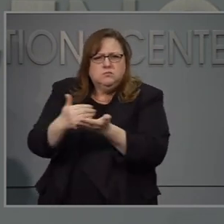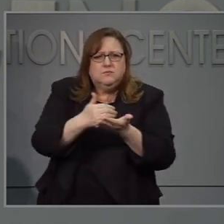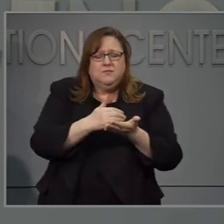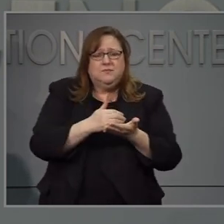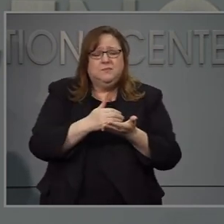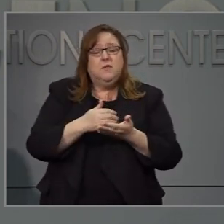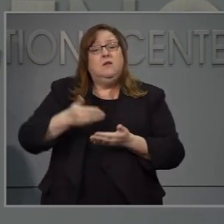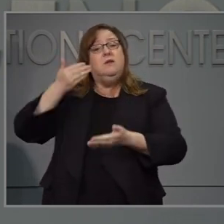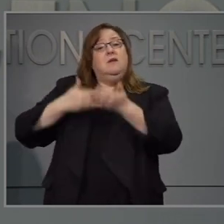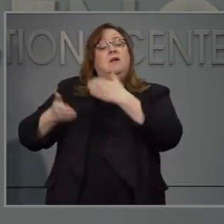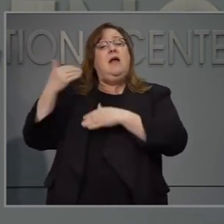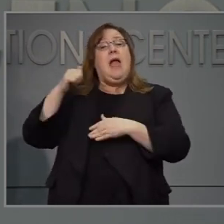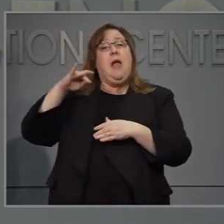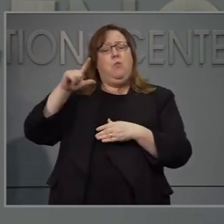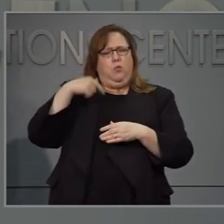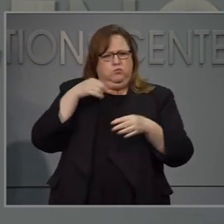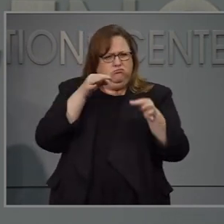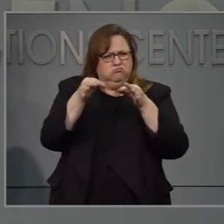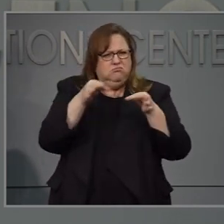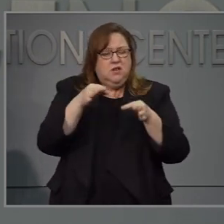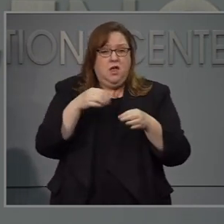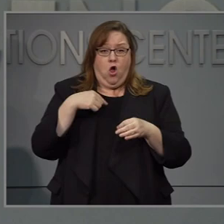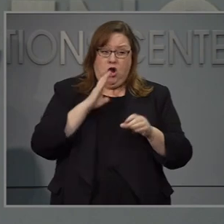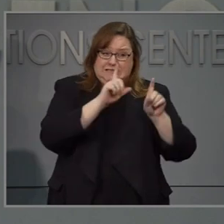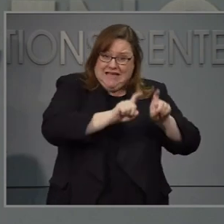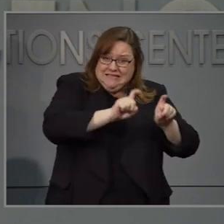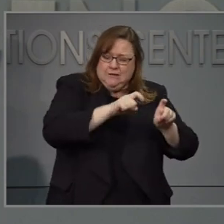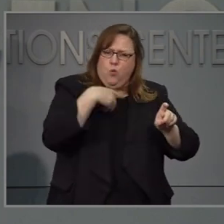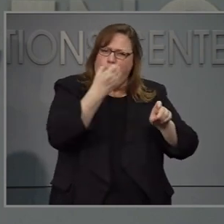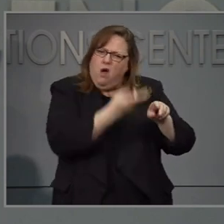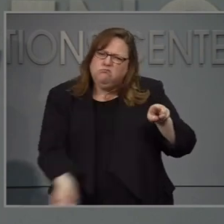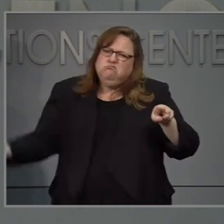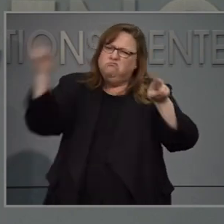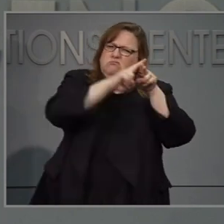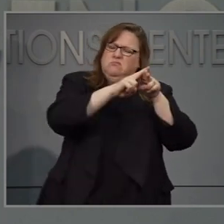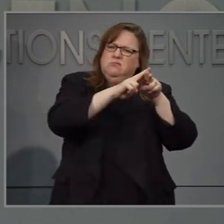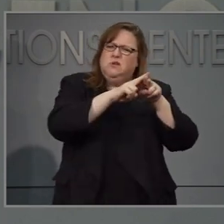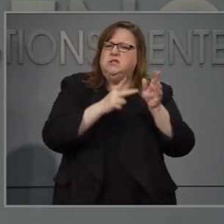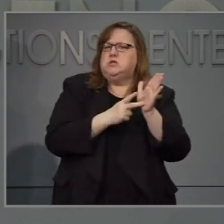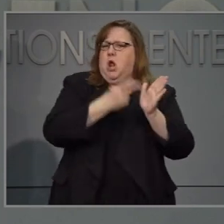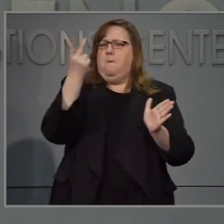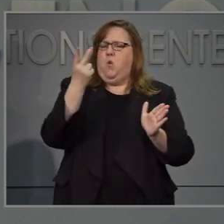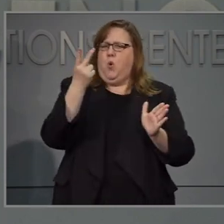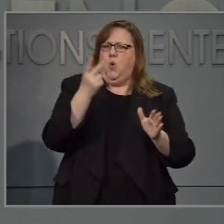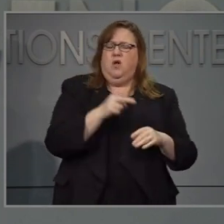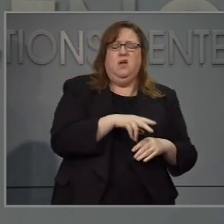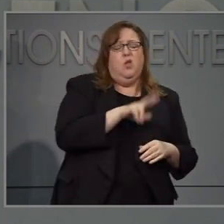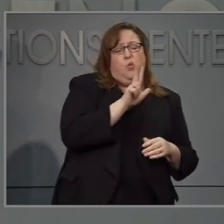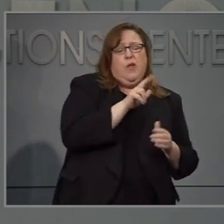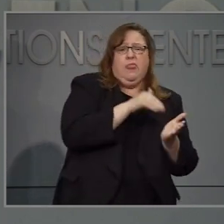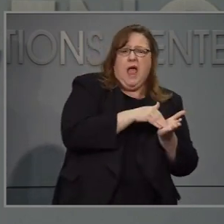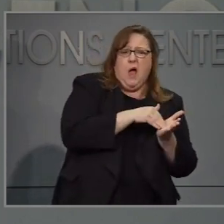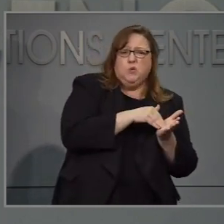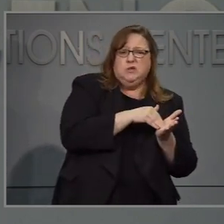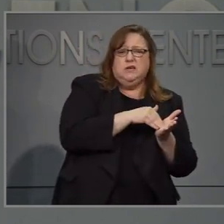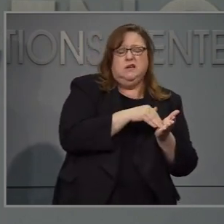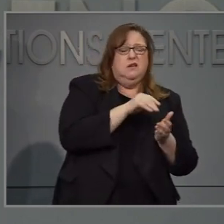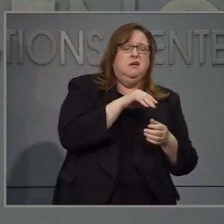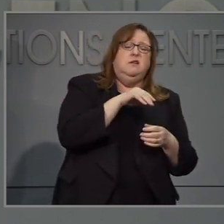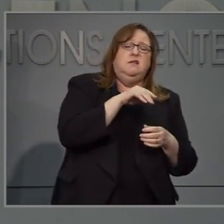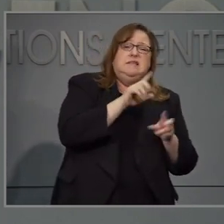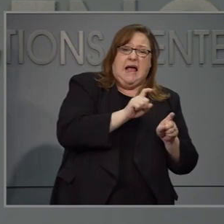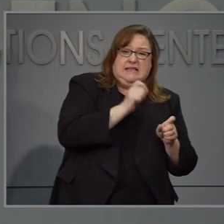dijimos que queríamos duplicar nuestra capacidad de pruebas de dos mil quinientas a tres mil pruebas por día. Hacia